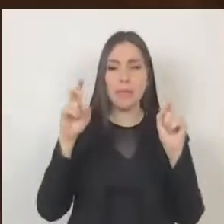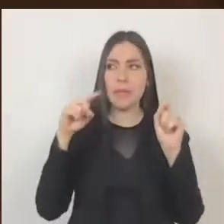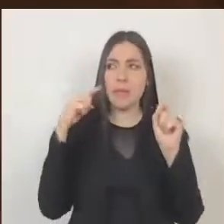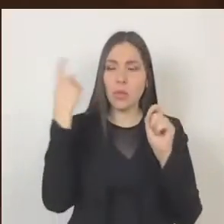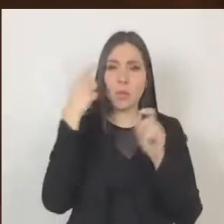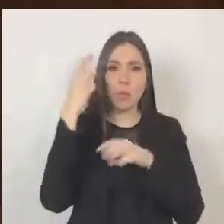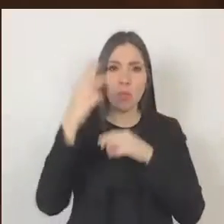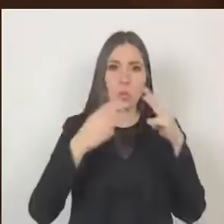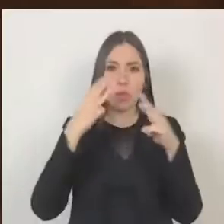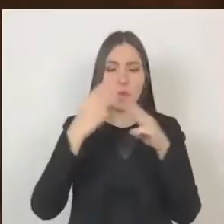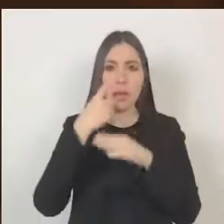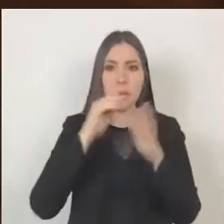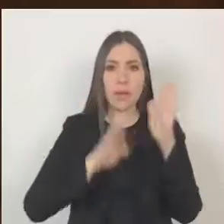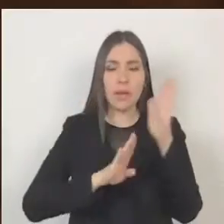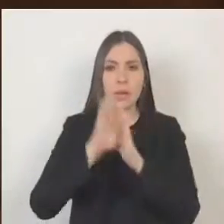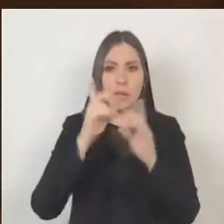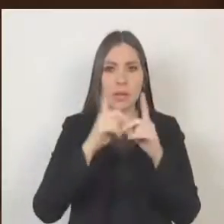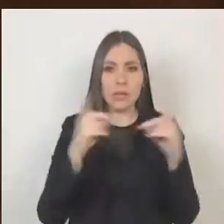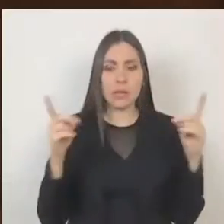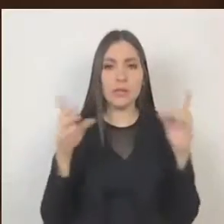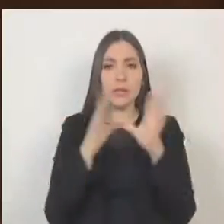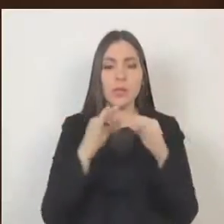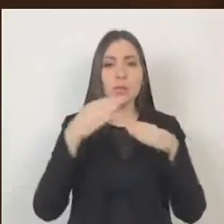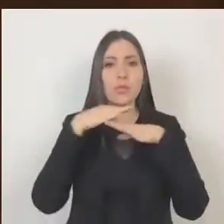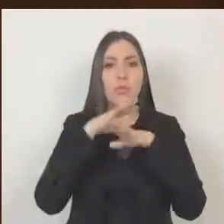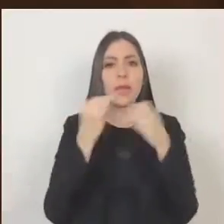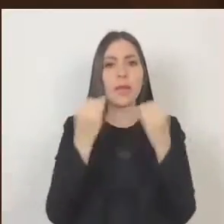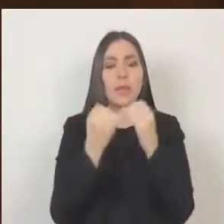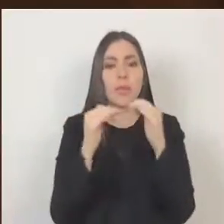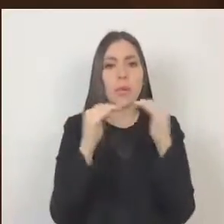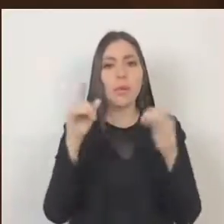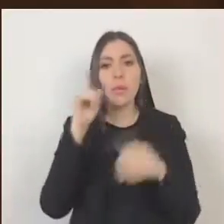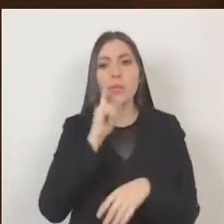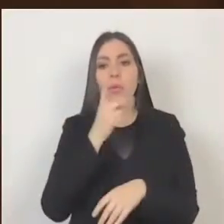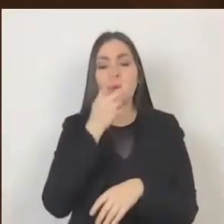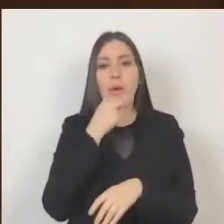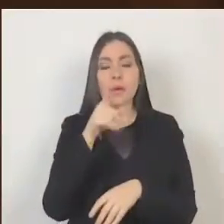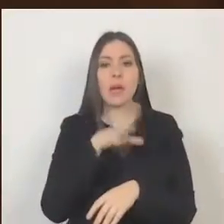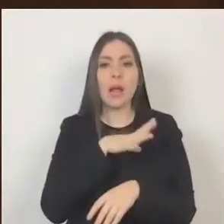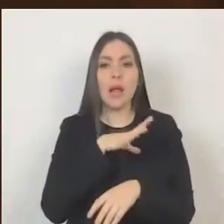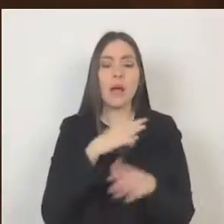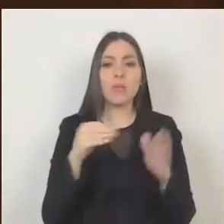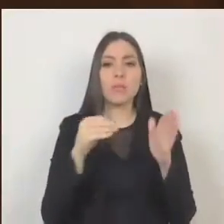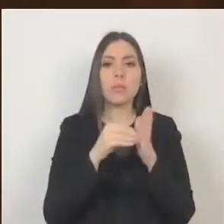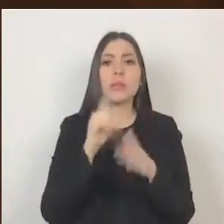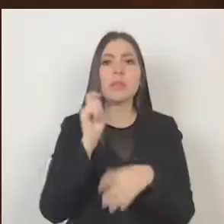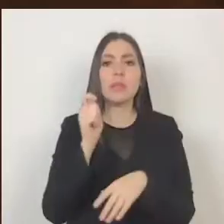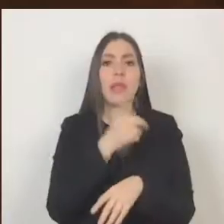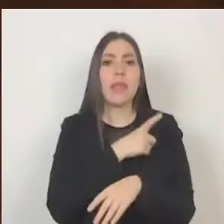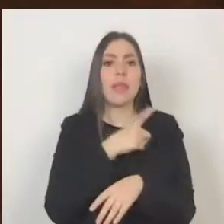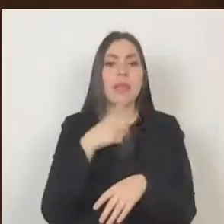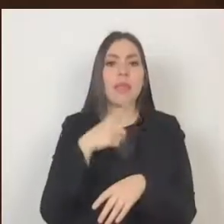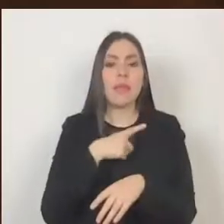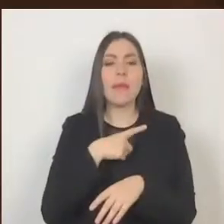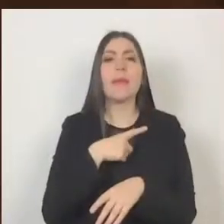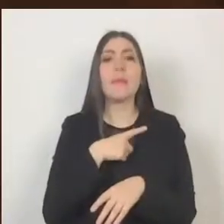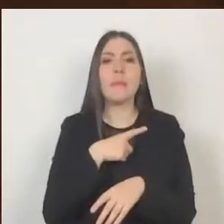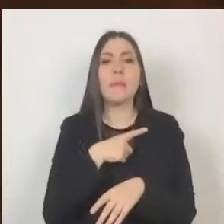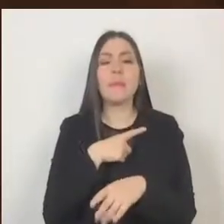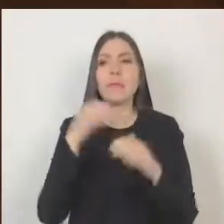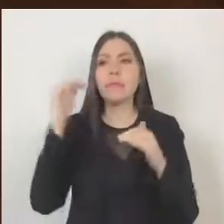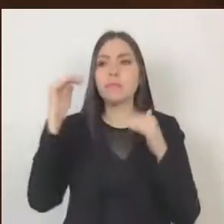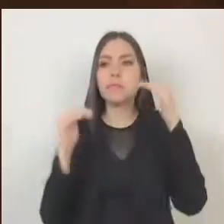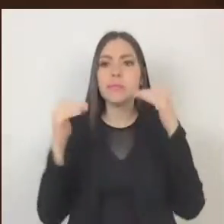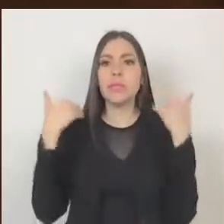relativo a la igualdad de género, establece los parámetros a los que deben sujetarse las políticas públicas